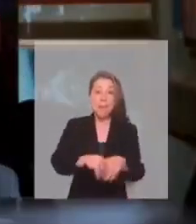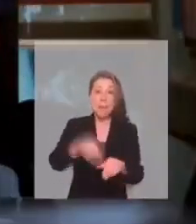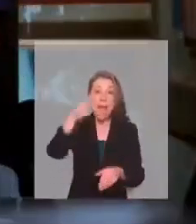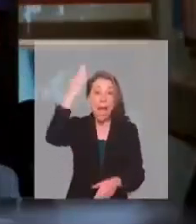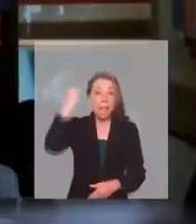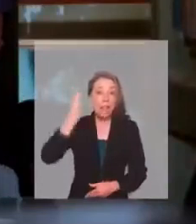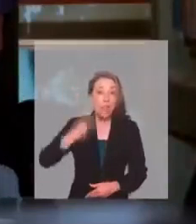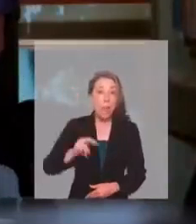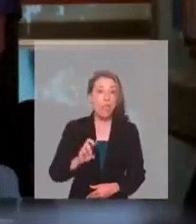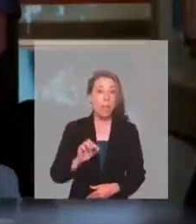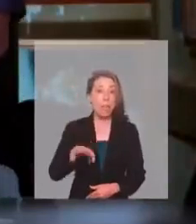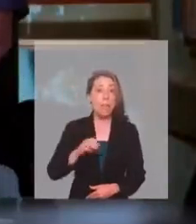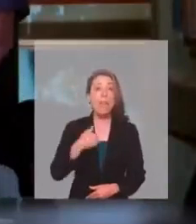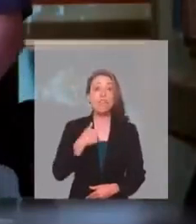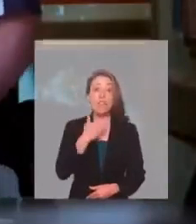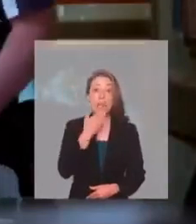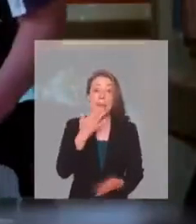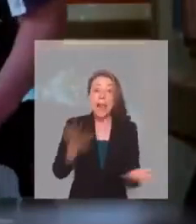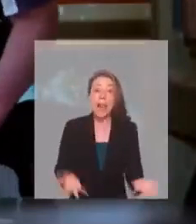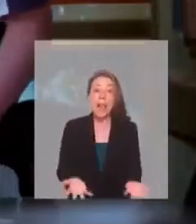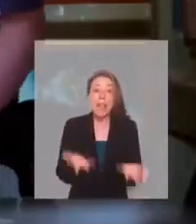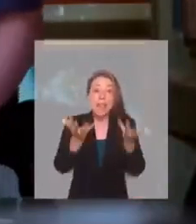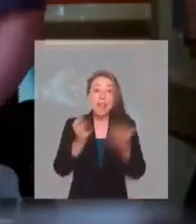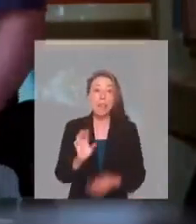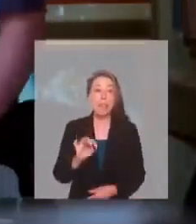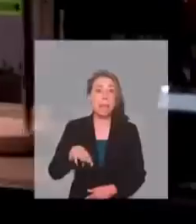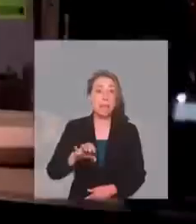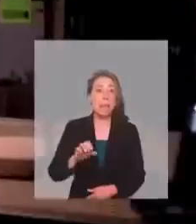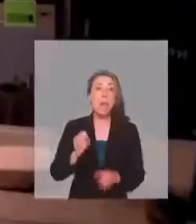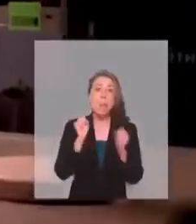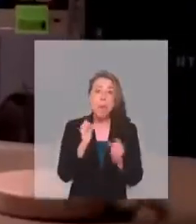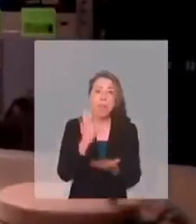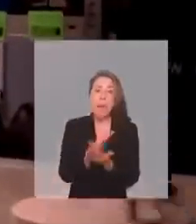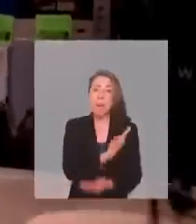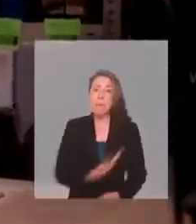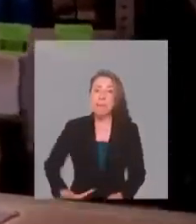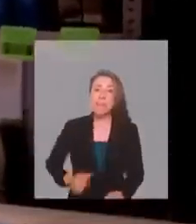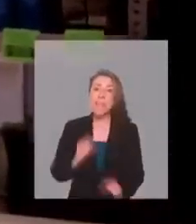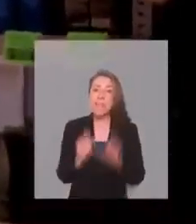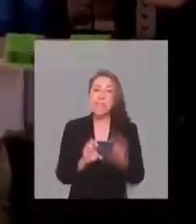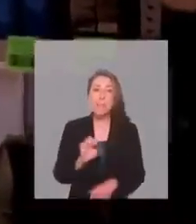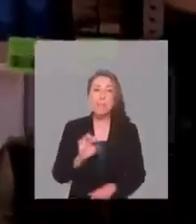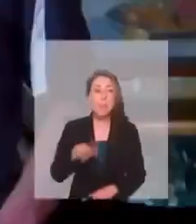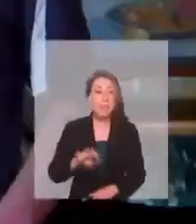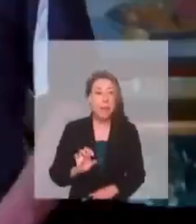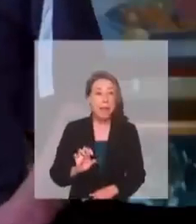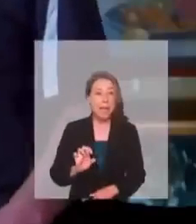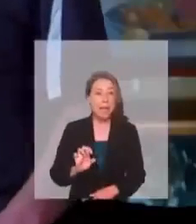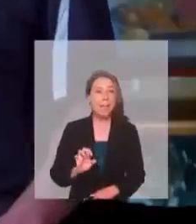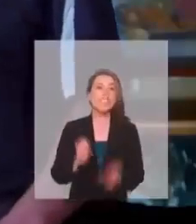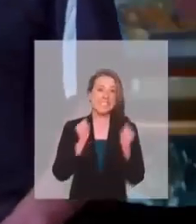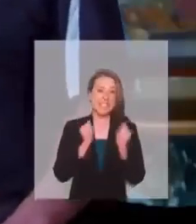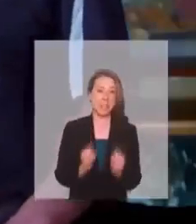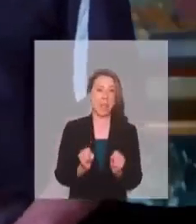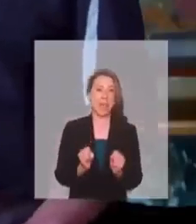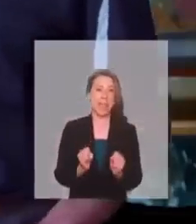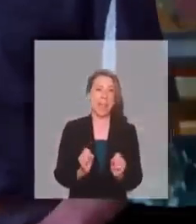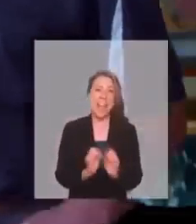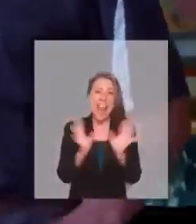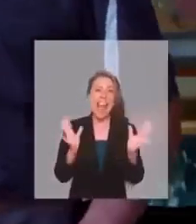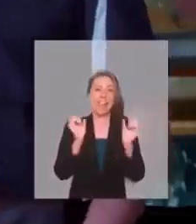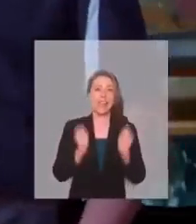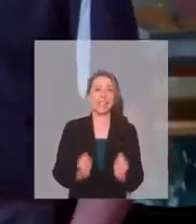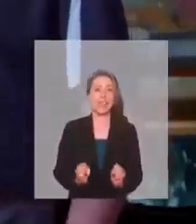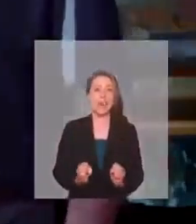mi familia tenía una pyme y me tocó levantar una pyme. ¿Se puede tener un presidente que defiende a las pymes? Se